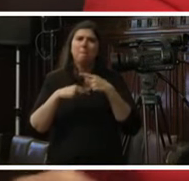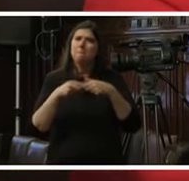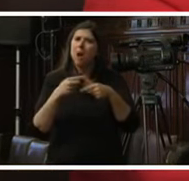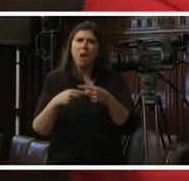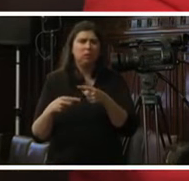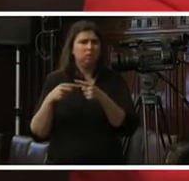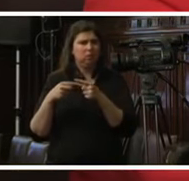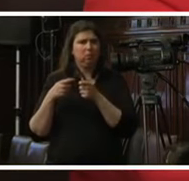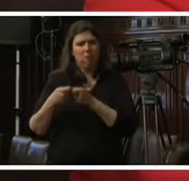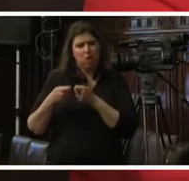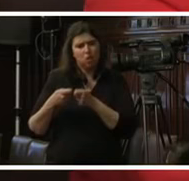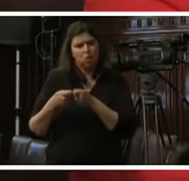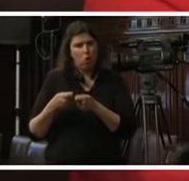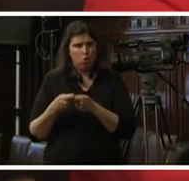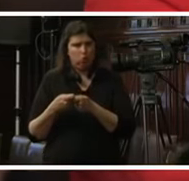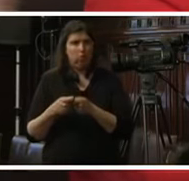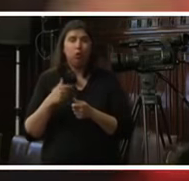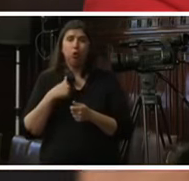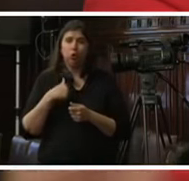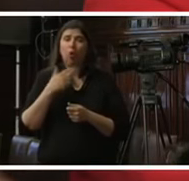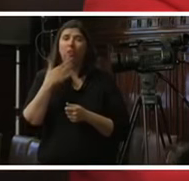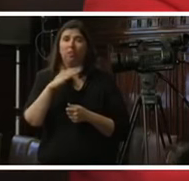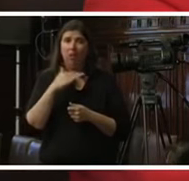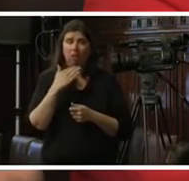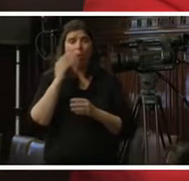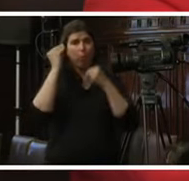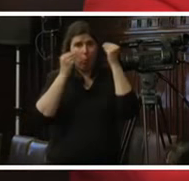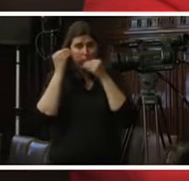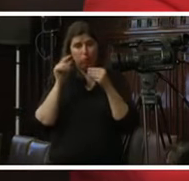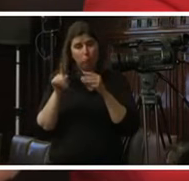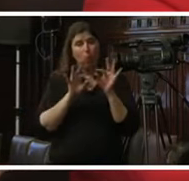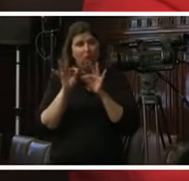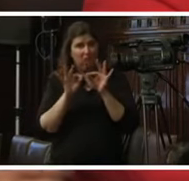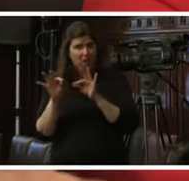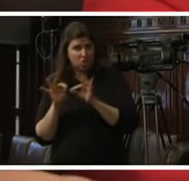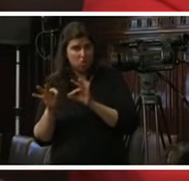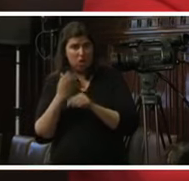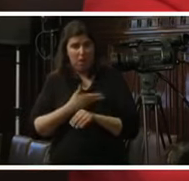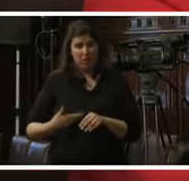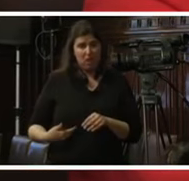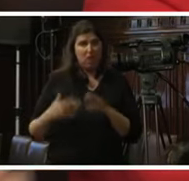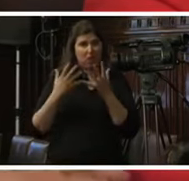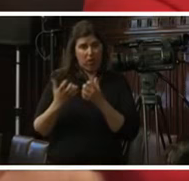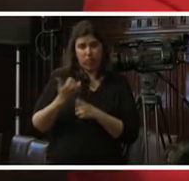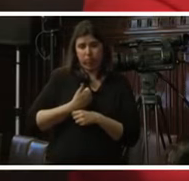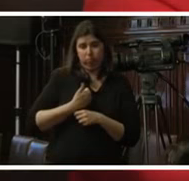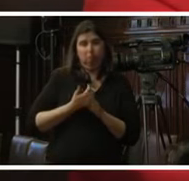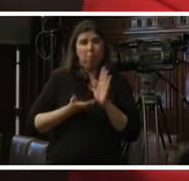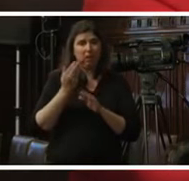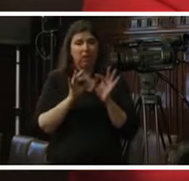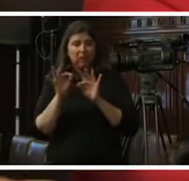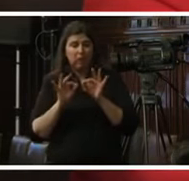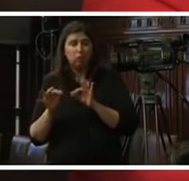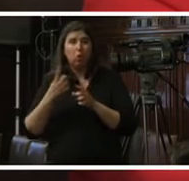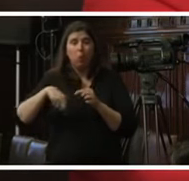entiendo la preocupación de la señora presidenta en el detalle nuestro modelo constitucional siguiendo el modelo europeo continental permite esas